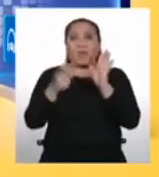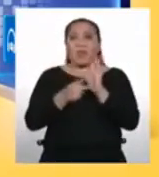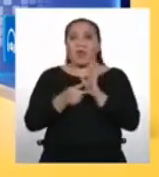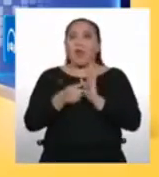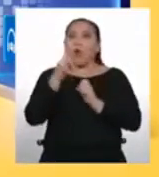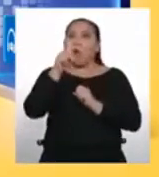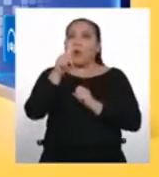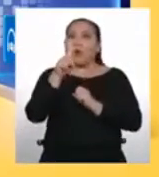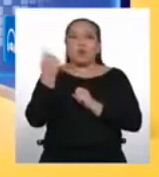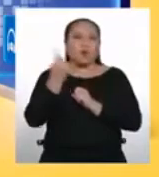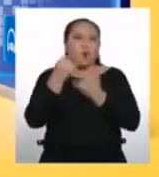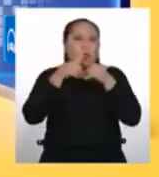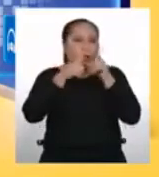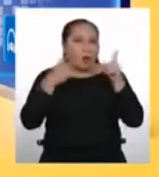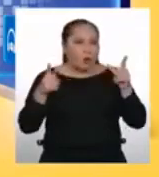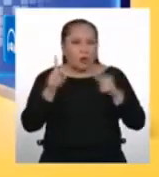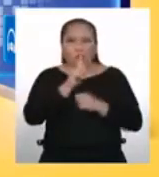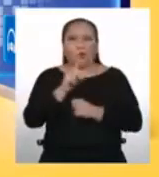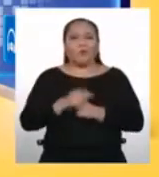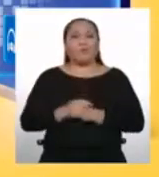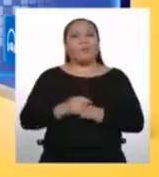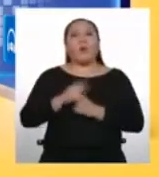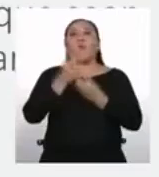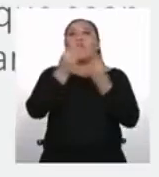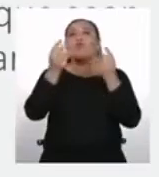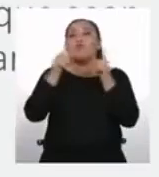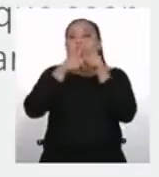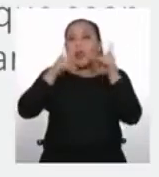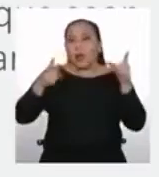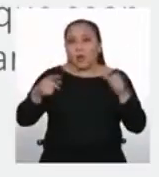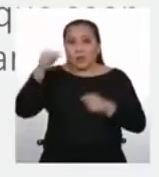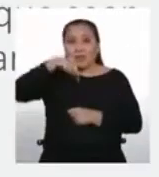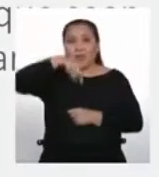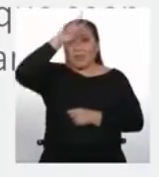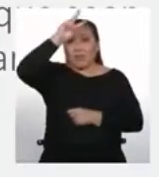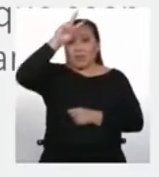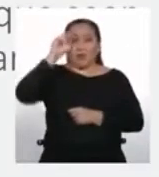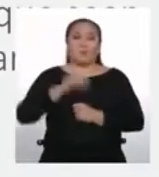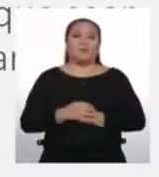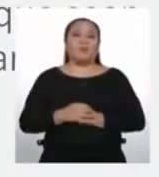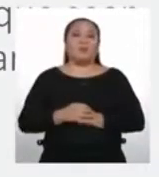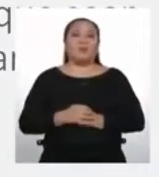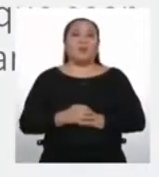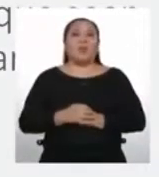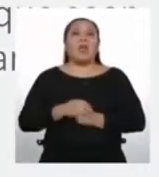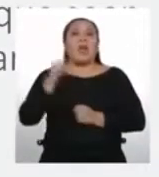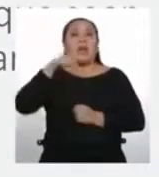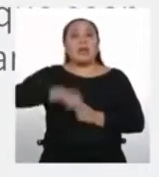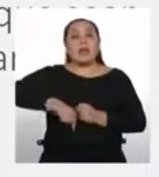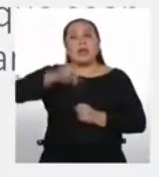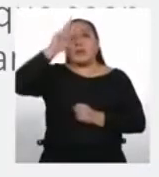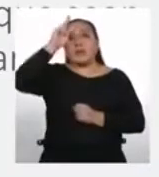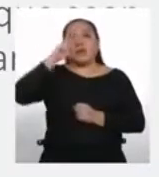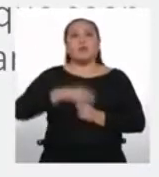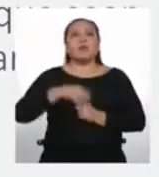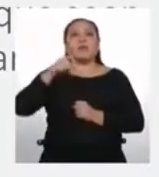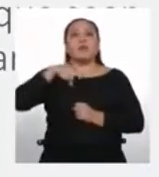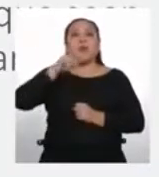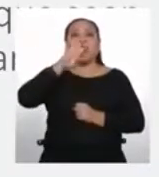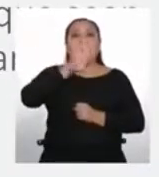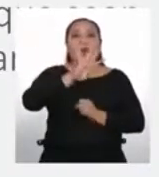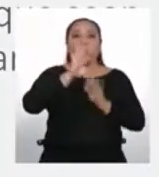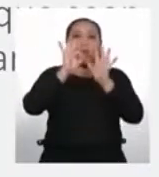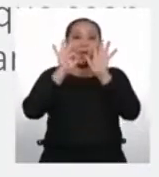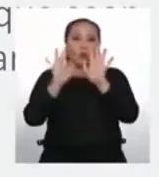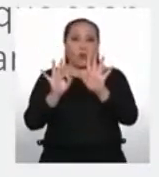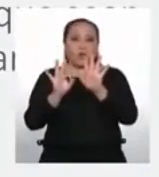habla más de una lengua. El Perú es uno de ellos. Como hemos visto, en nuestro país existen 48 lenguas